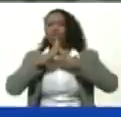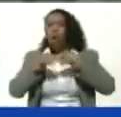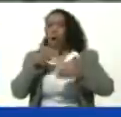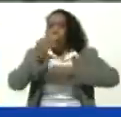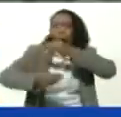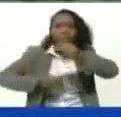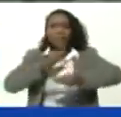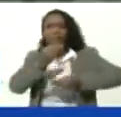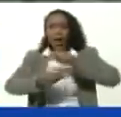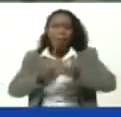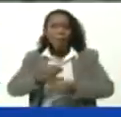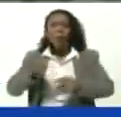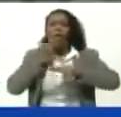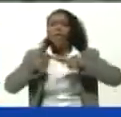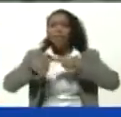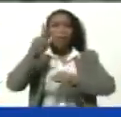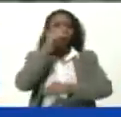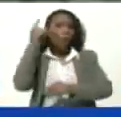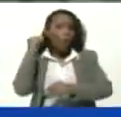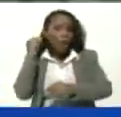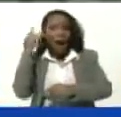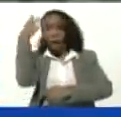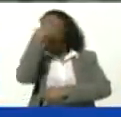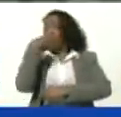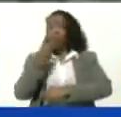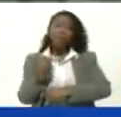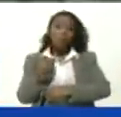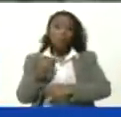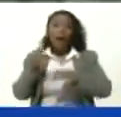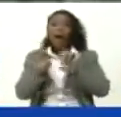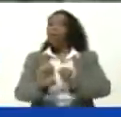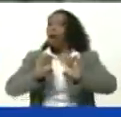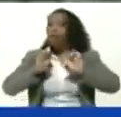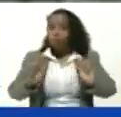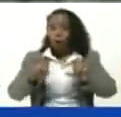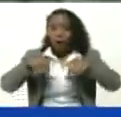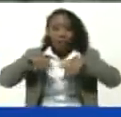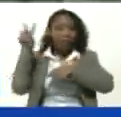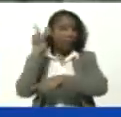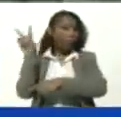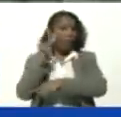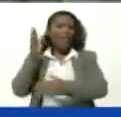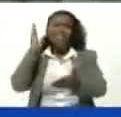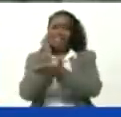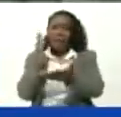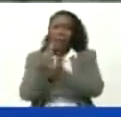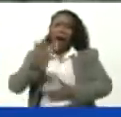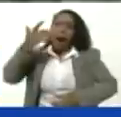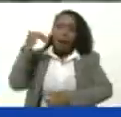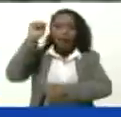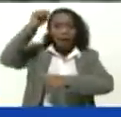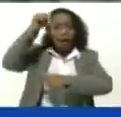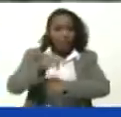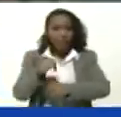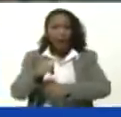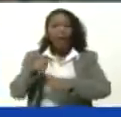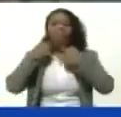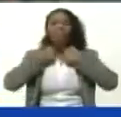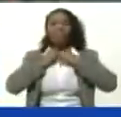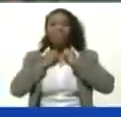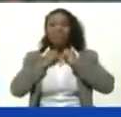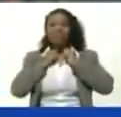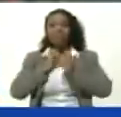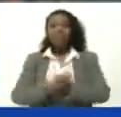hacemos Por los niños Por las niñas Por la juventud Por la educación De Venezuela Siempre estará Aristóbulo Isturis